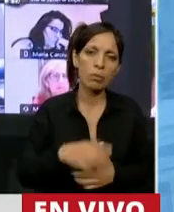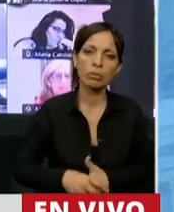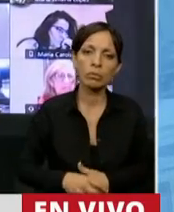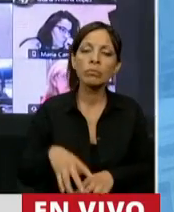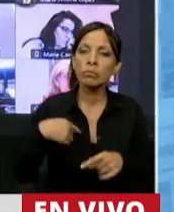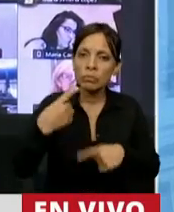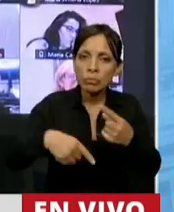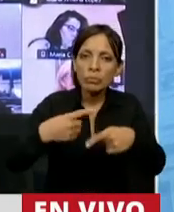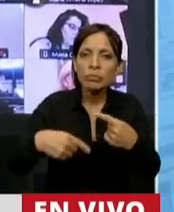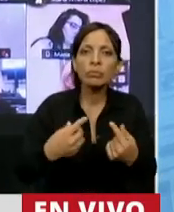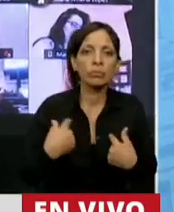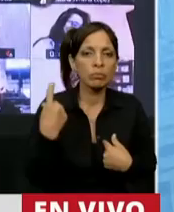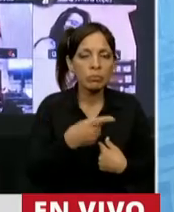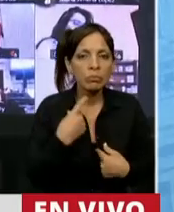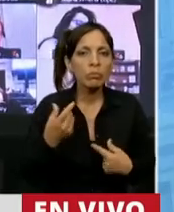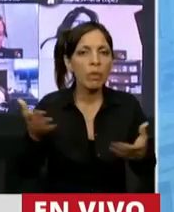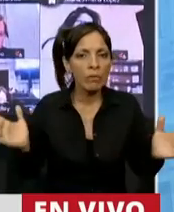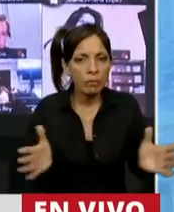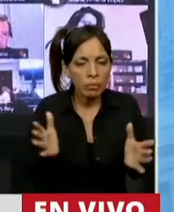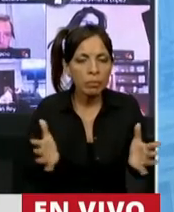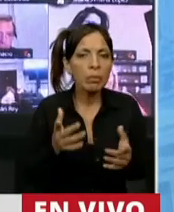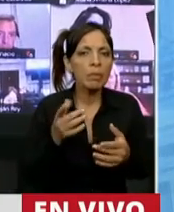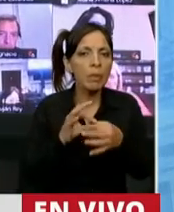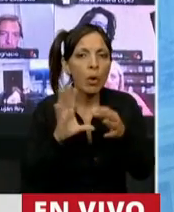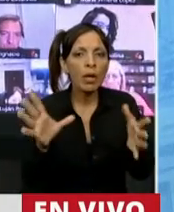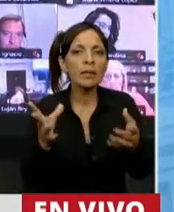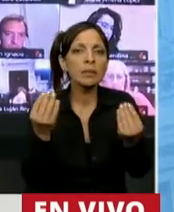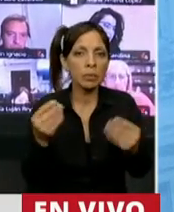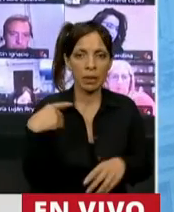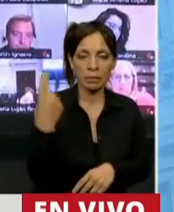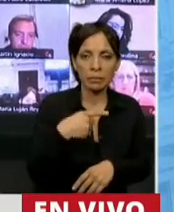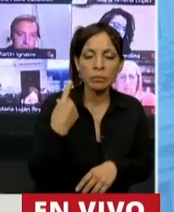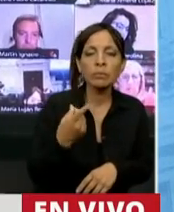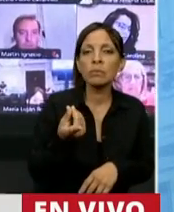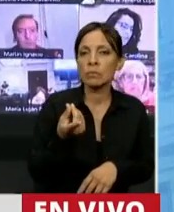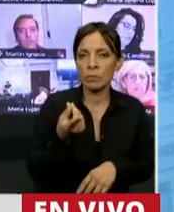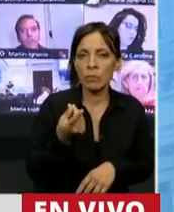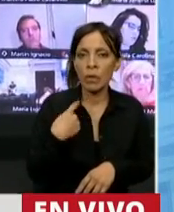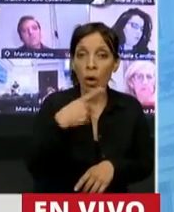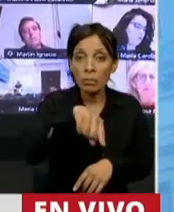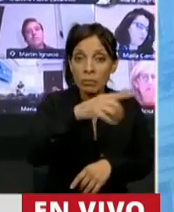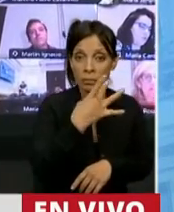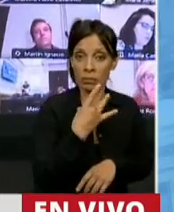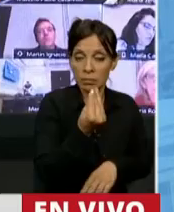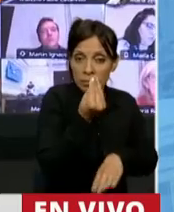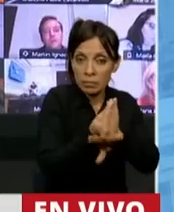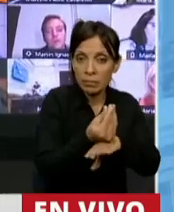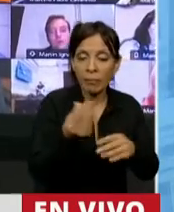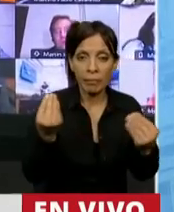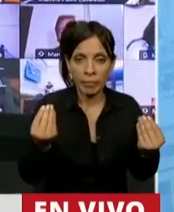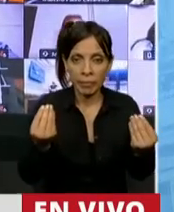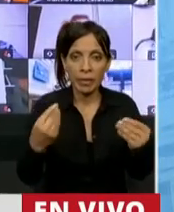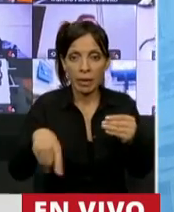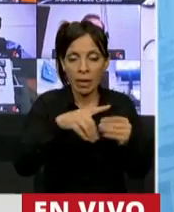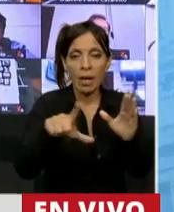insistiendo y fomentando la democracia, porque para eso nos eligieron, nos eligieron para que como legisladores